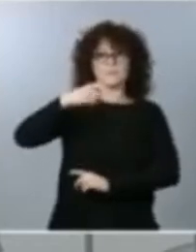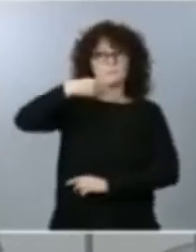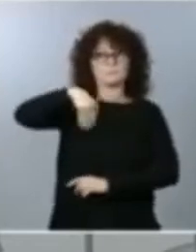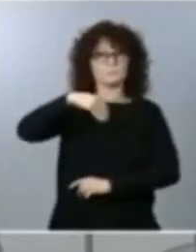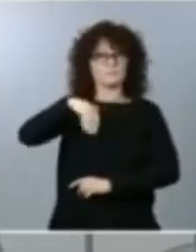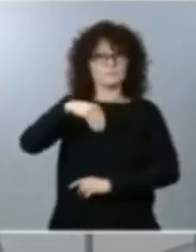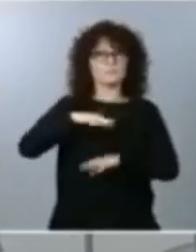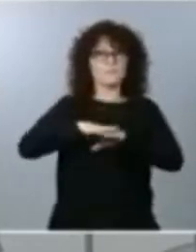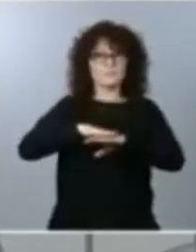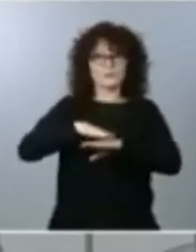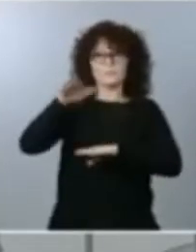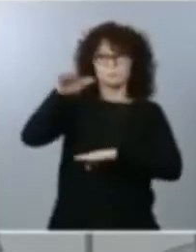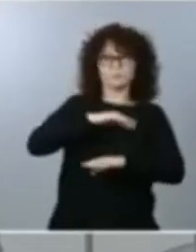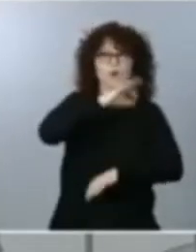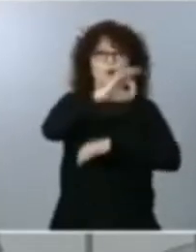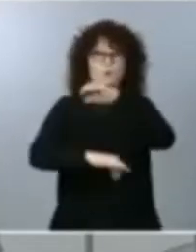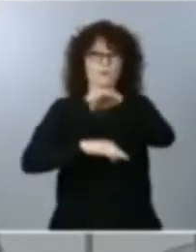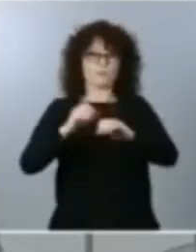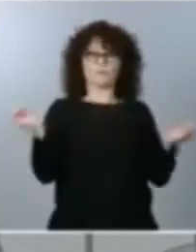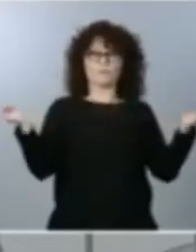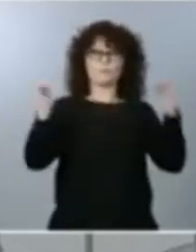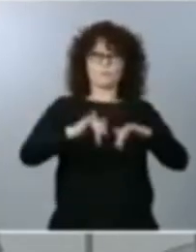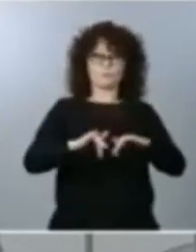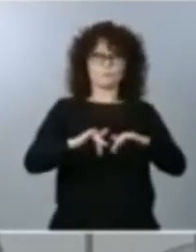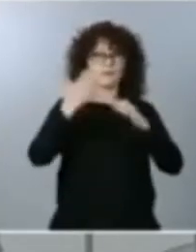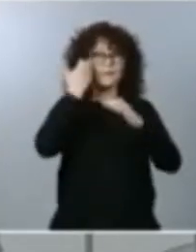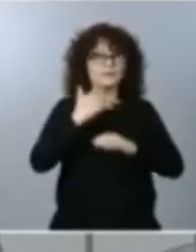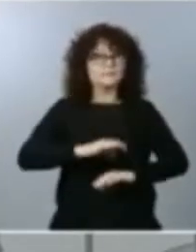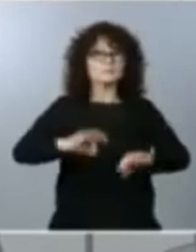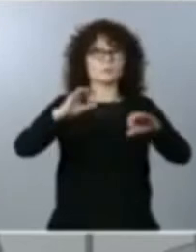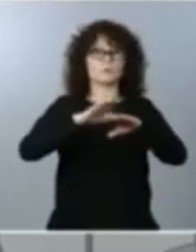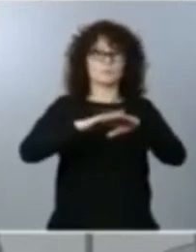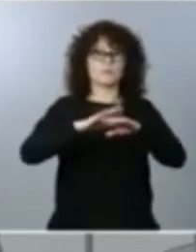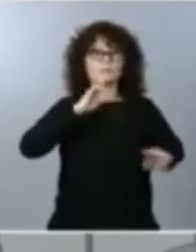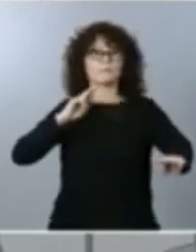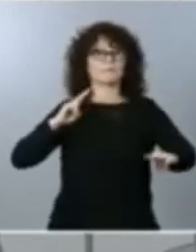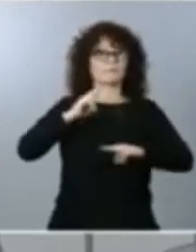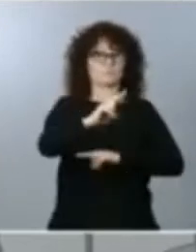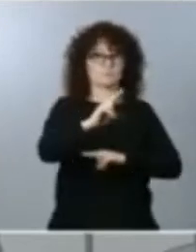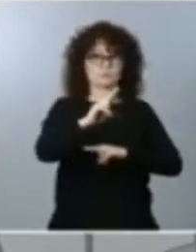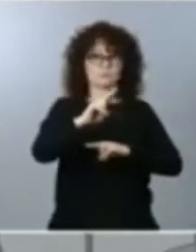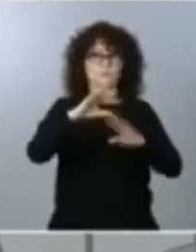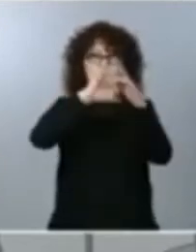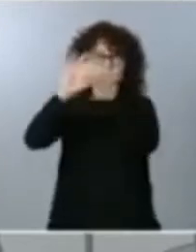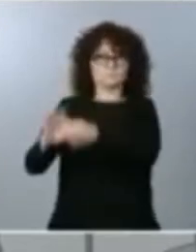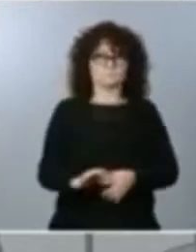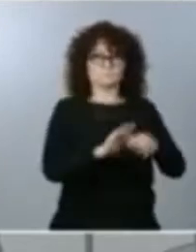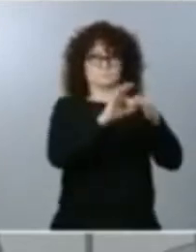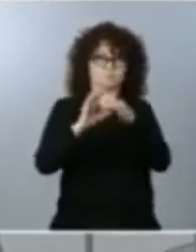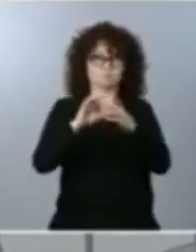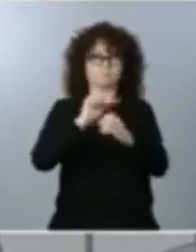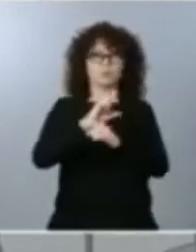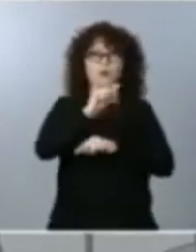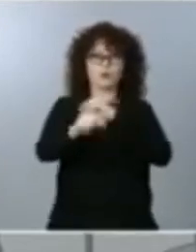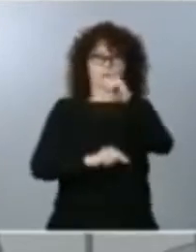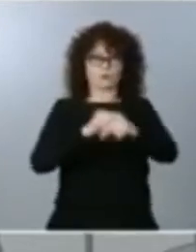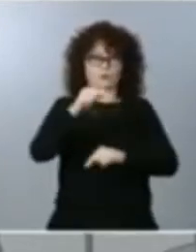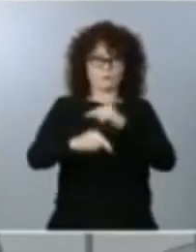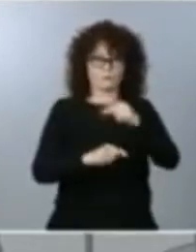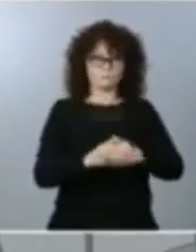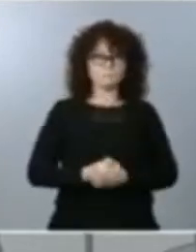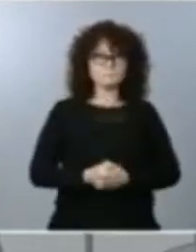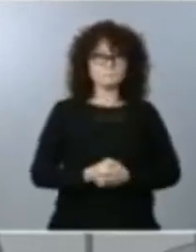extraordinaria para tratar de urgencia nuestra respuesta conjunta a la crisis del COVID-19. Una cumbre virtual